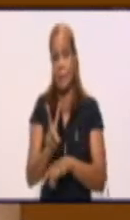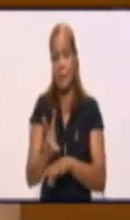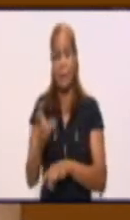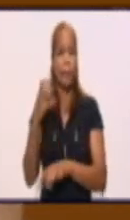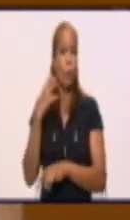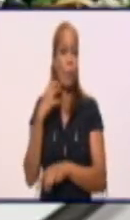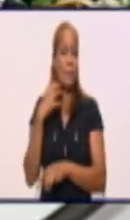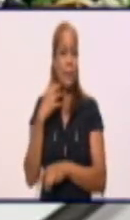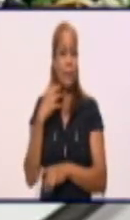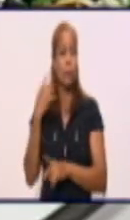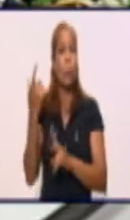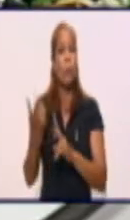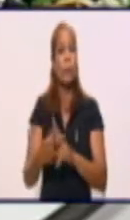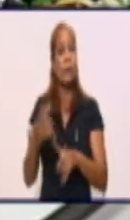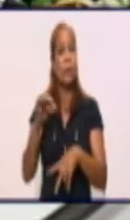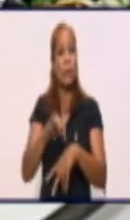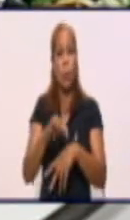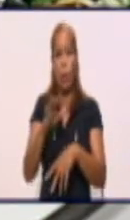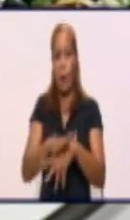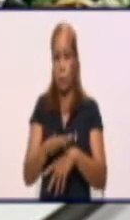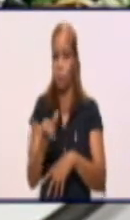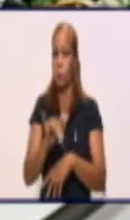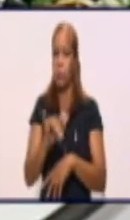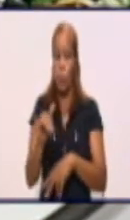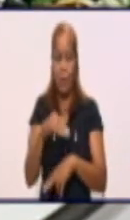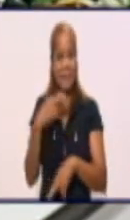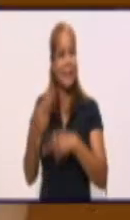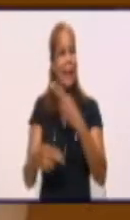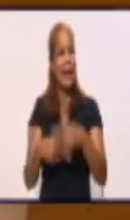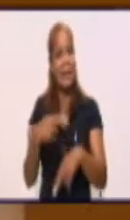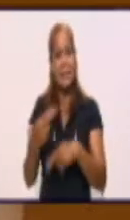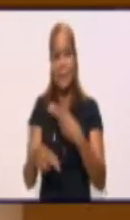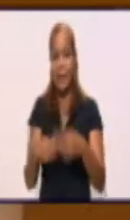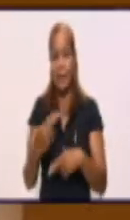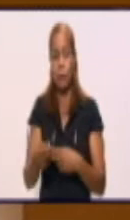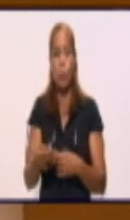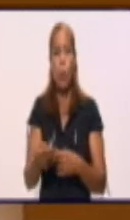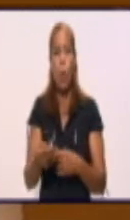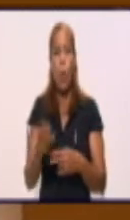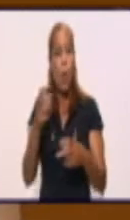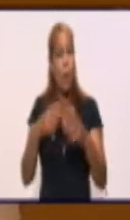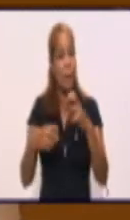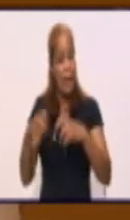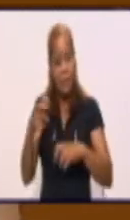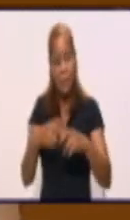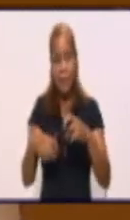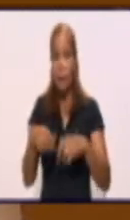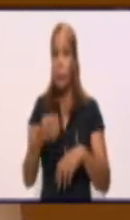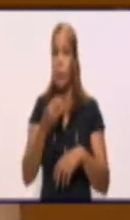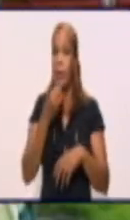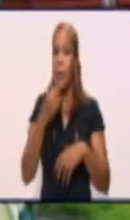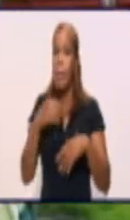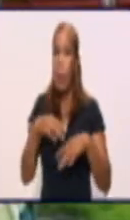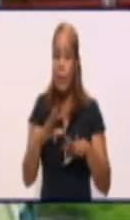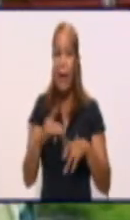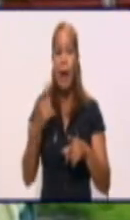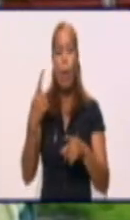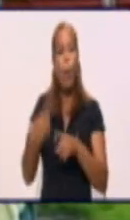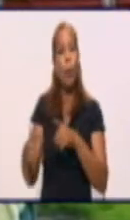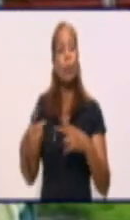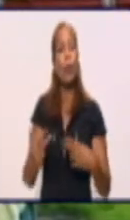y posibilidad también, también se están haciendo los análisis de abrir otro evento de transmisión. Este otro evento de Río Cauto